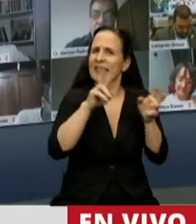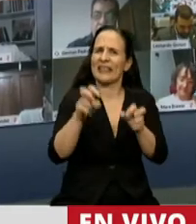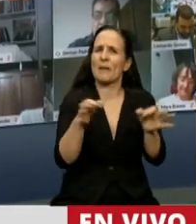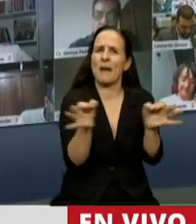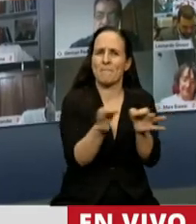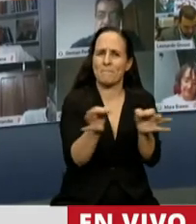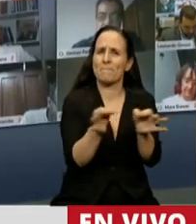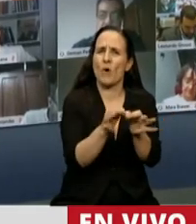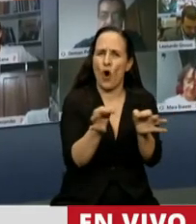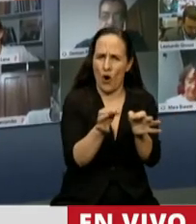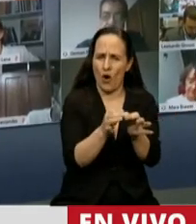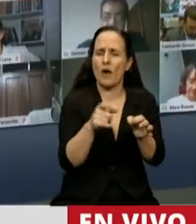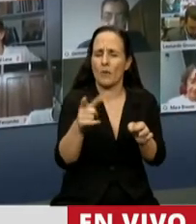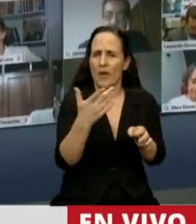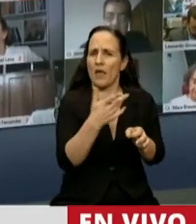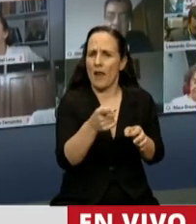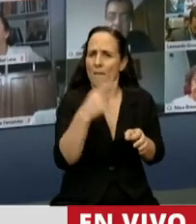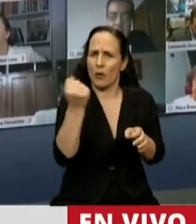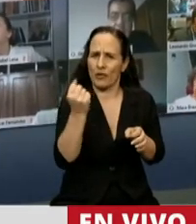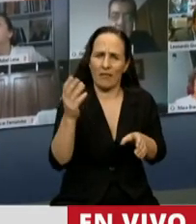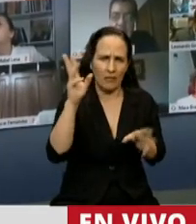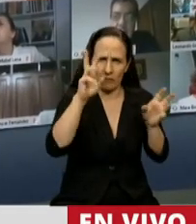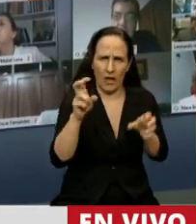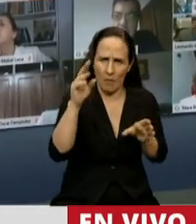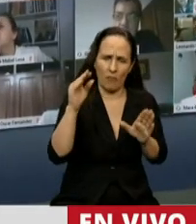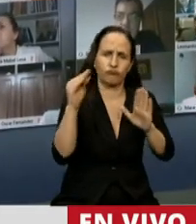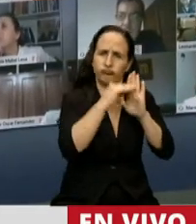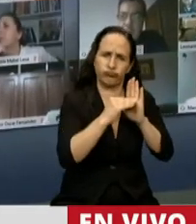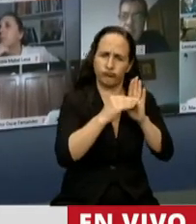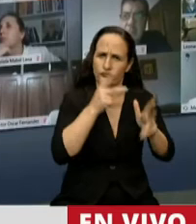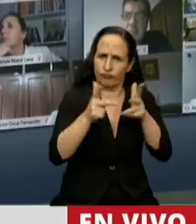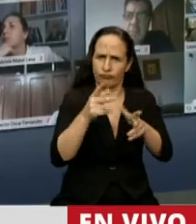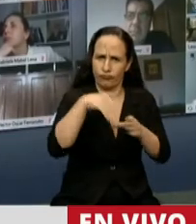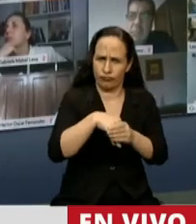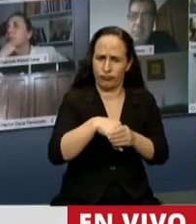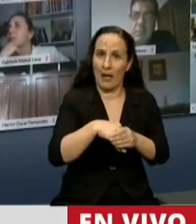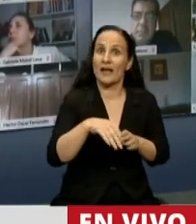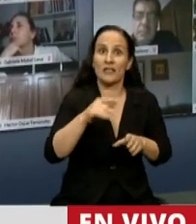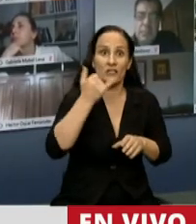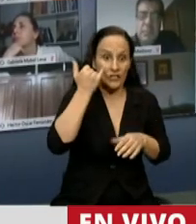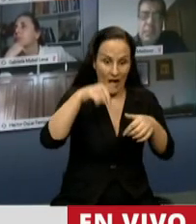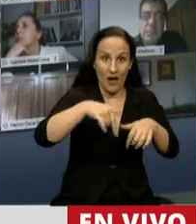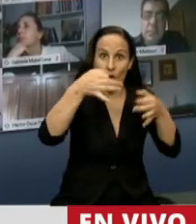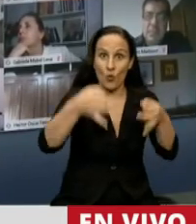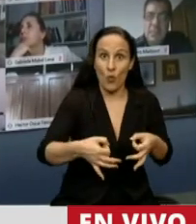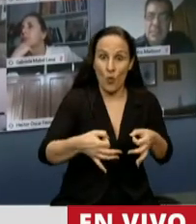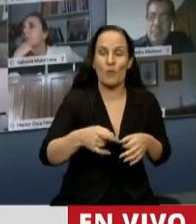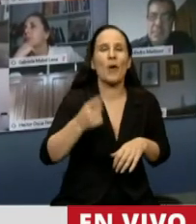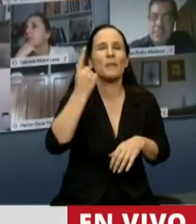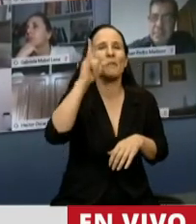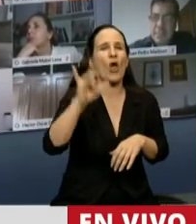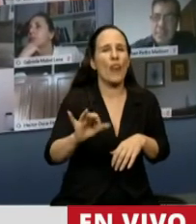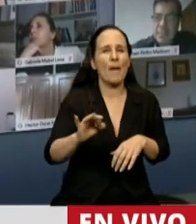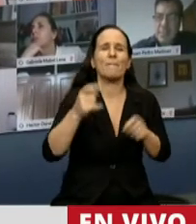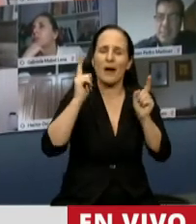Malvinas como una política de Estado y está cumpliendo. Lo ratificó en su discurso en el inicio de sesiones